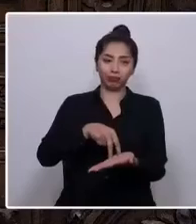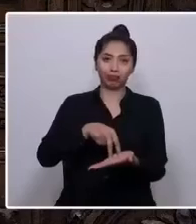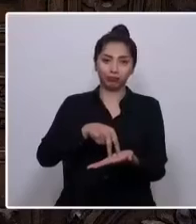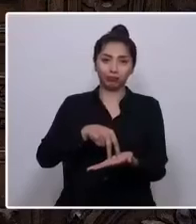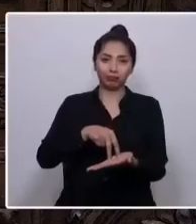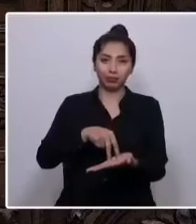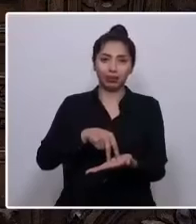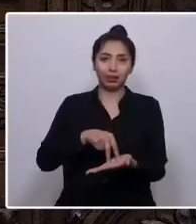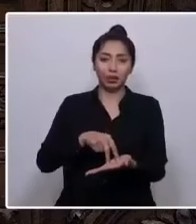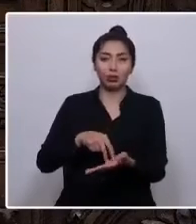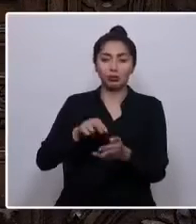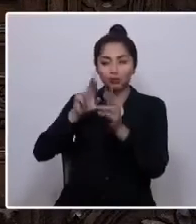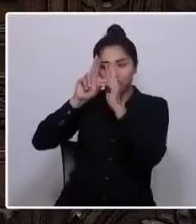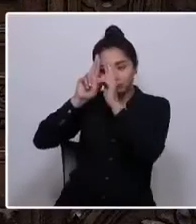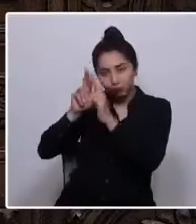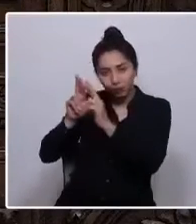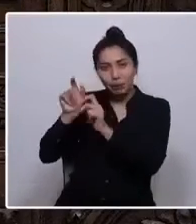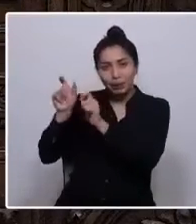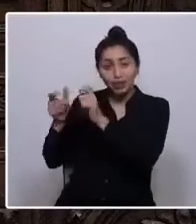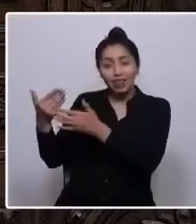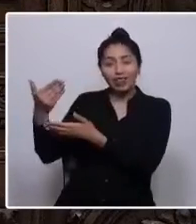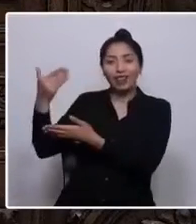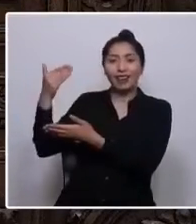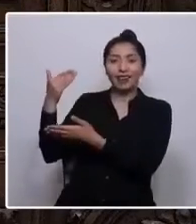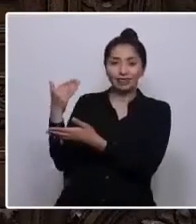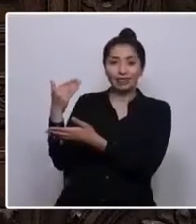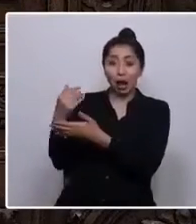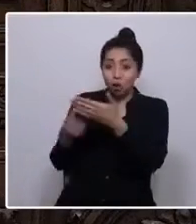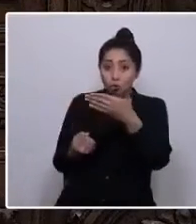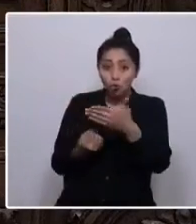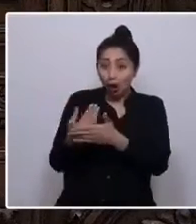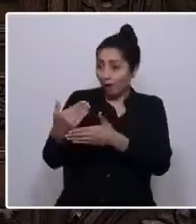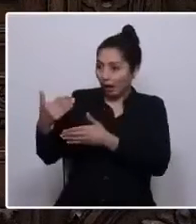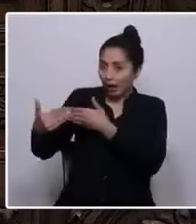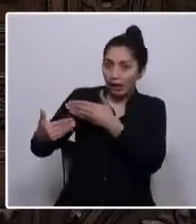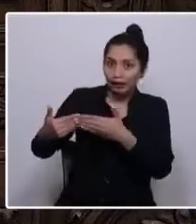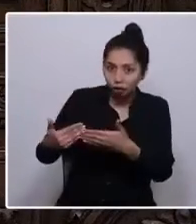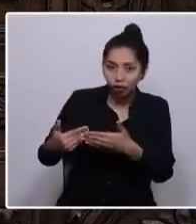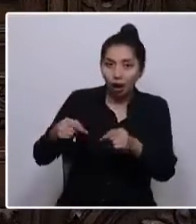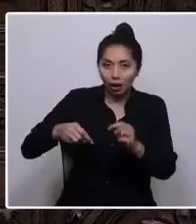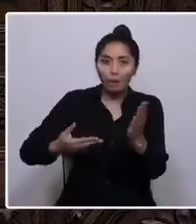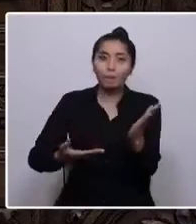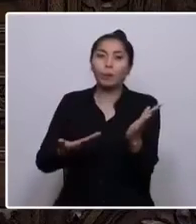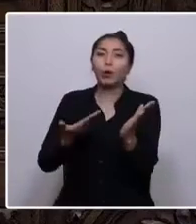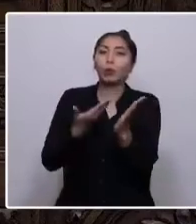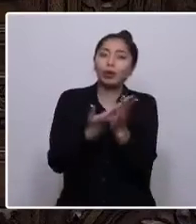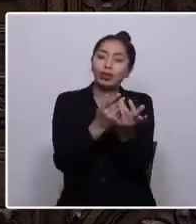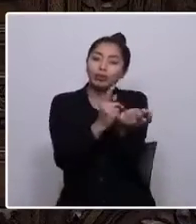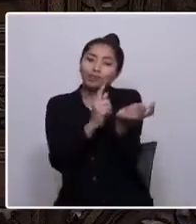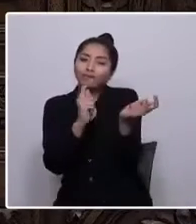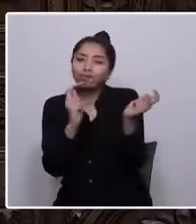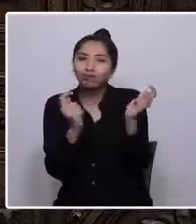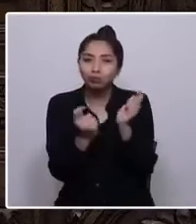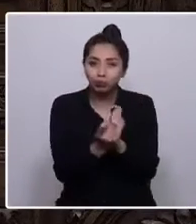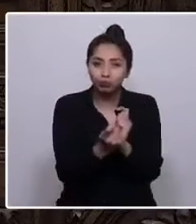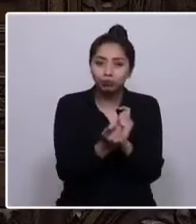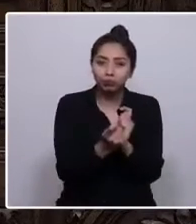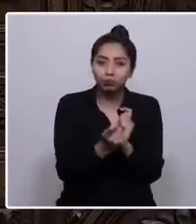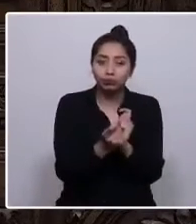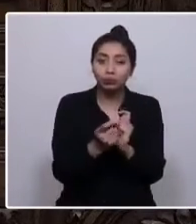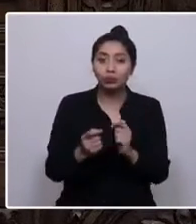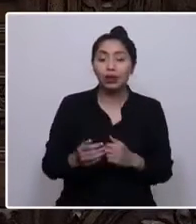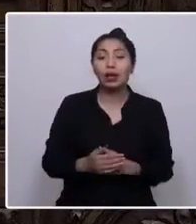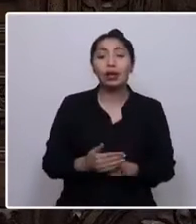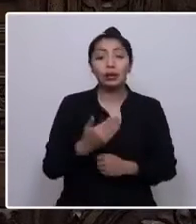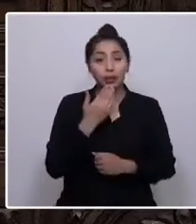preceden, con una nueva generación que recibe la aposta en una propuesta transformadora. Y tercero,